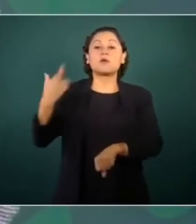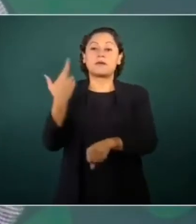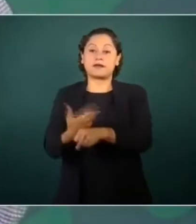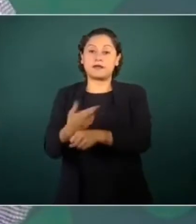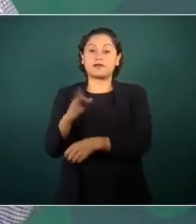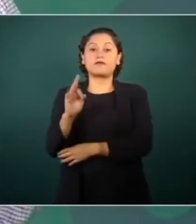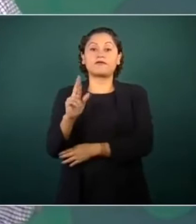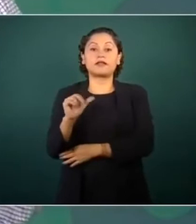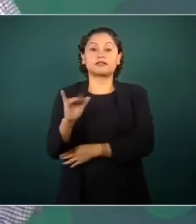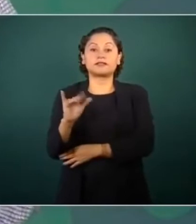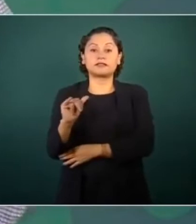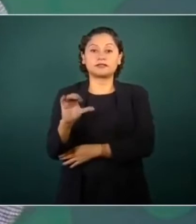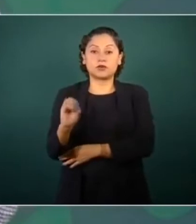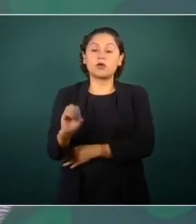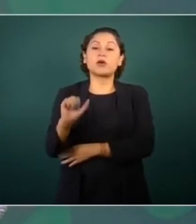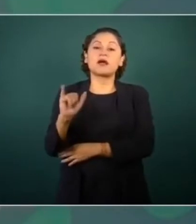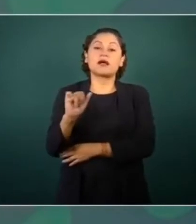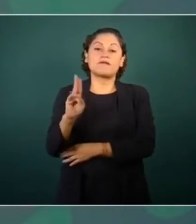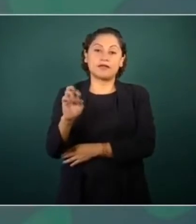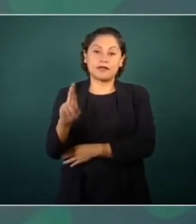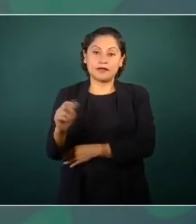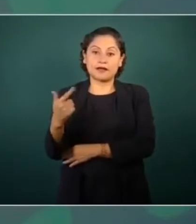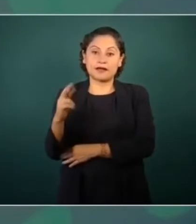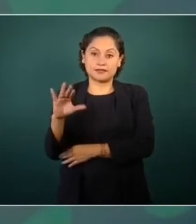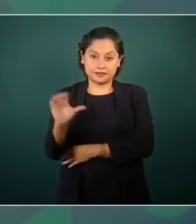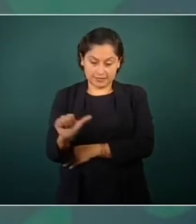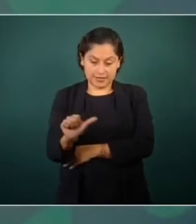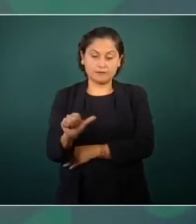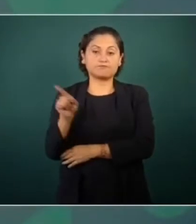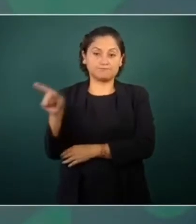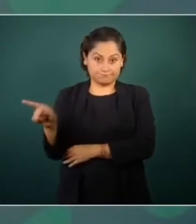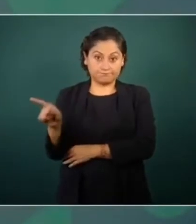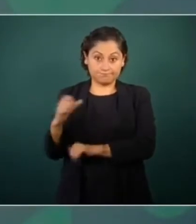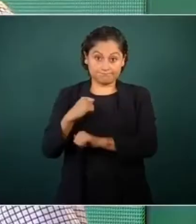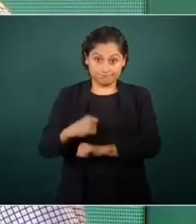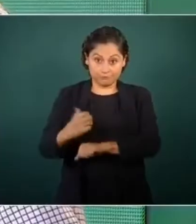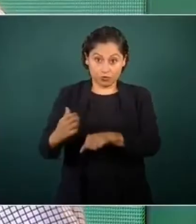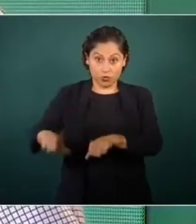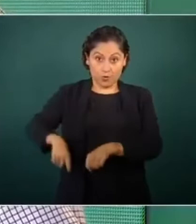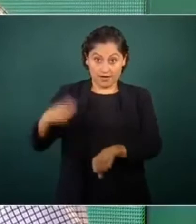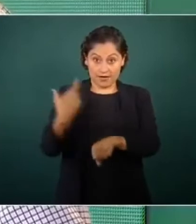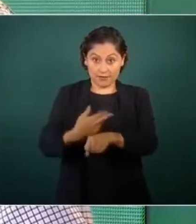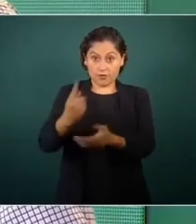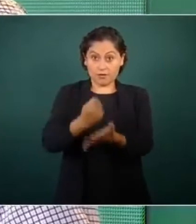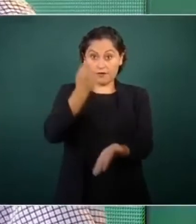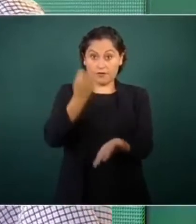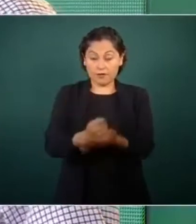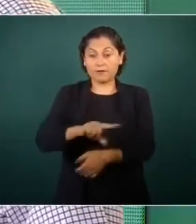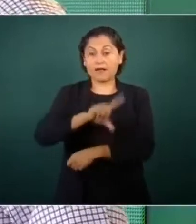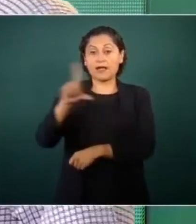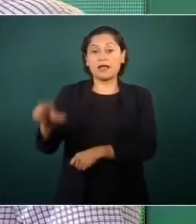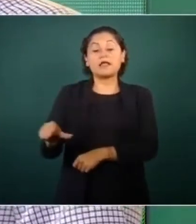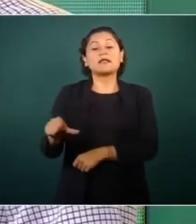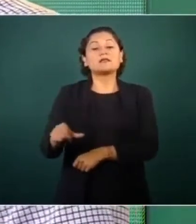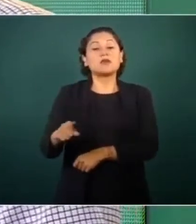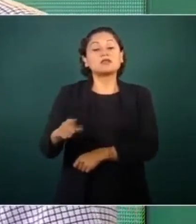García Cabeza de Vaca, gobernador de Tamaulipas. Y luego el almirante José Rafael Ojeda